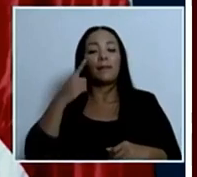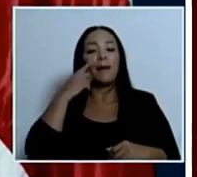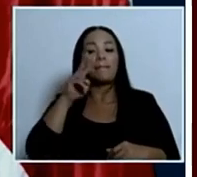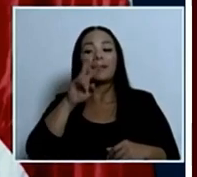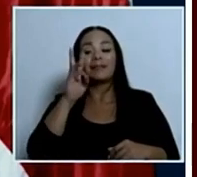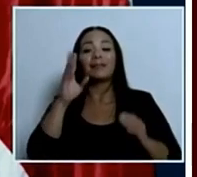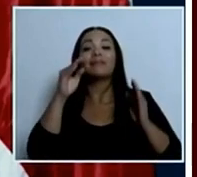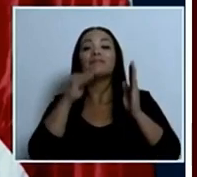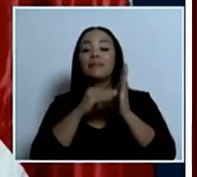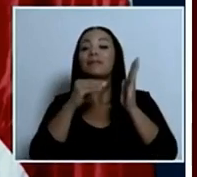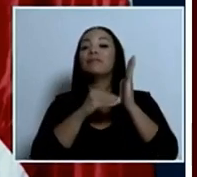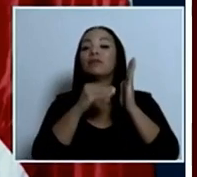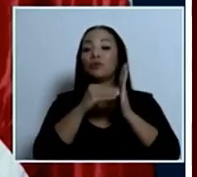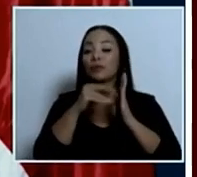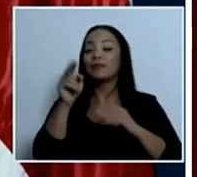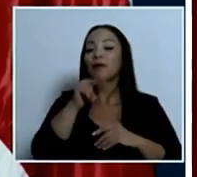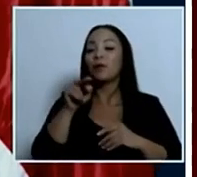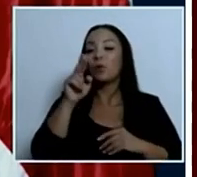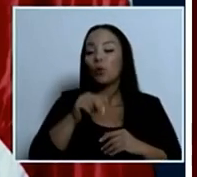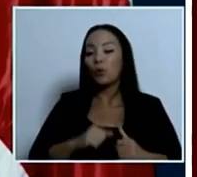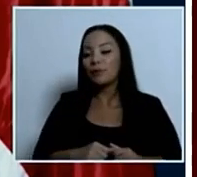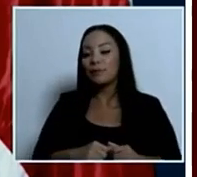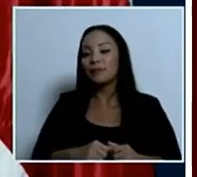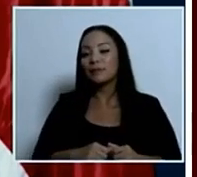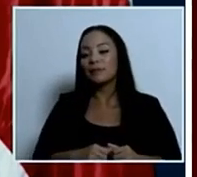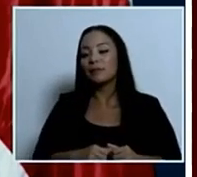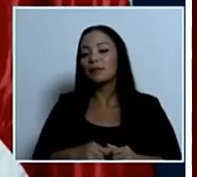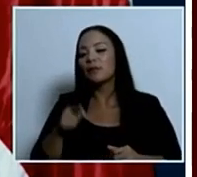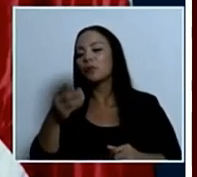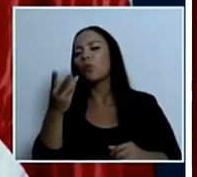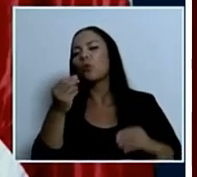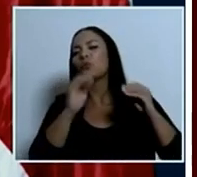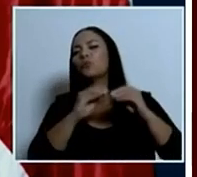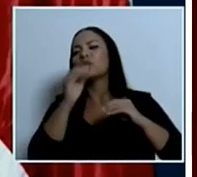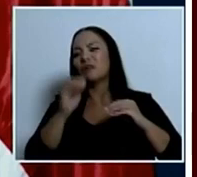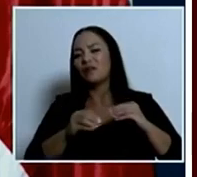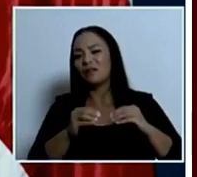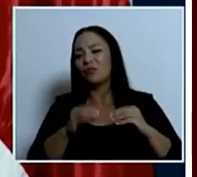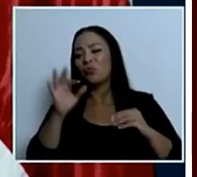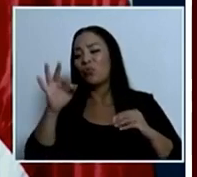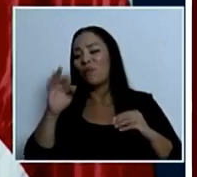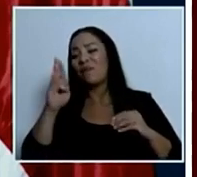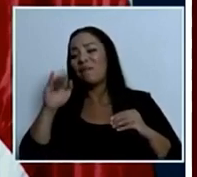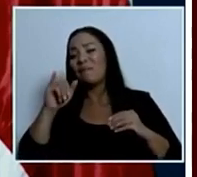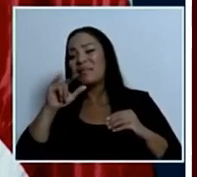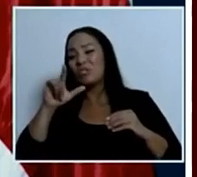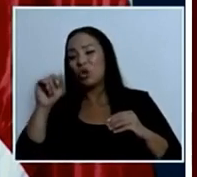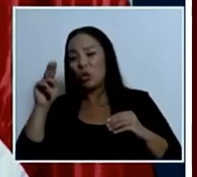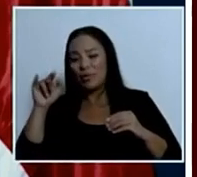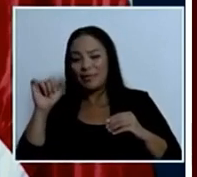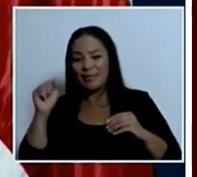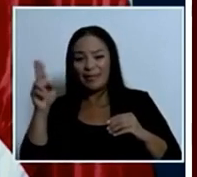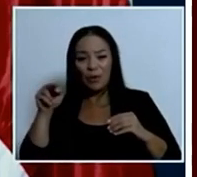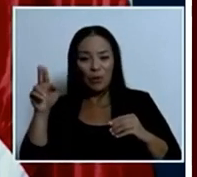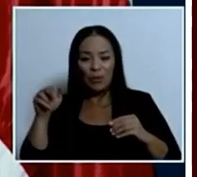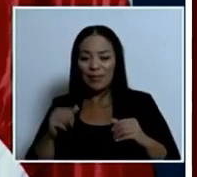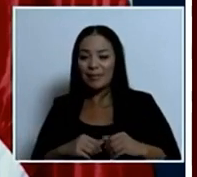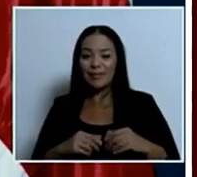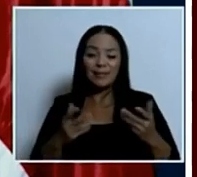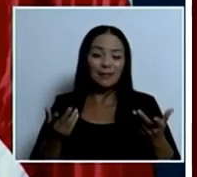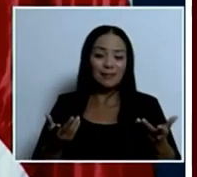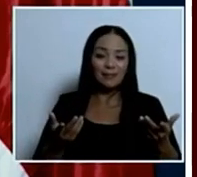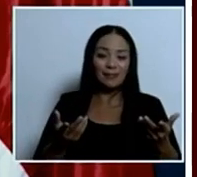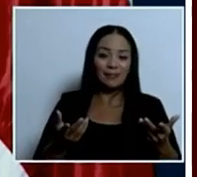millones de pesos qué porcentaje es eso de 9 billones de colones hablando de vestir un santo para vestir